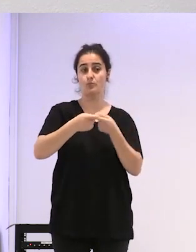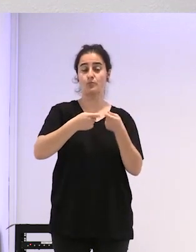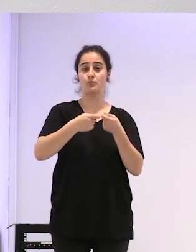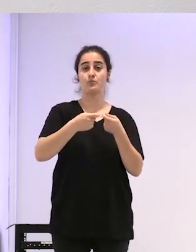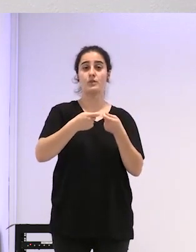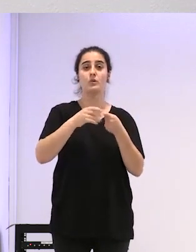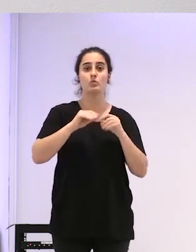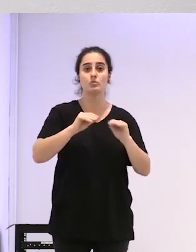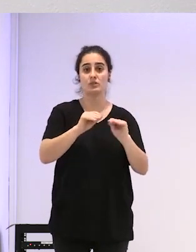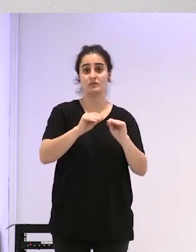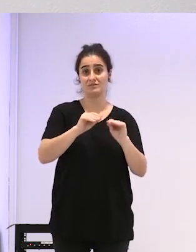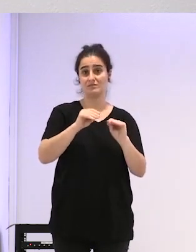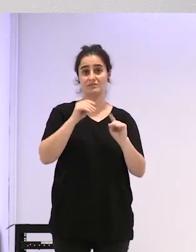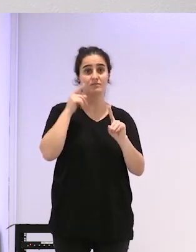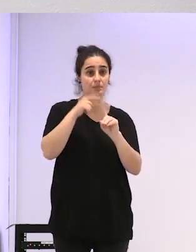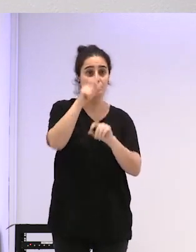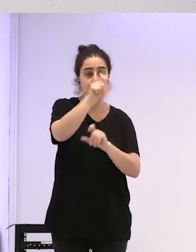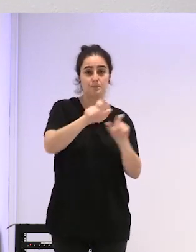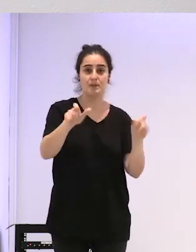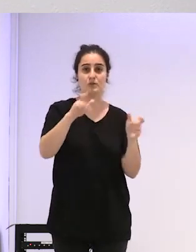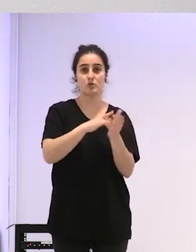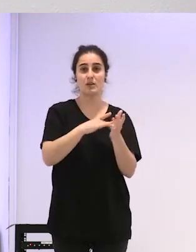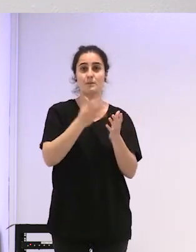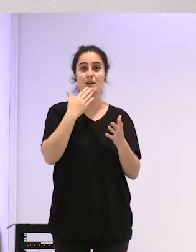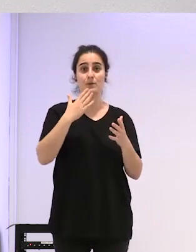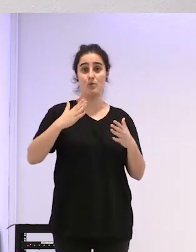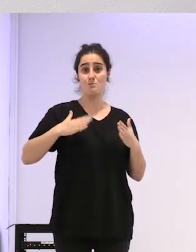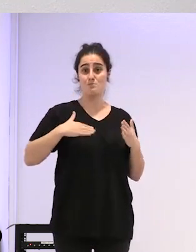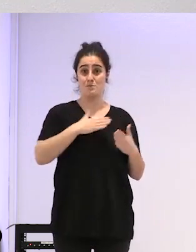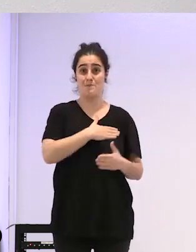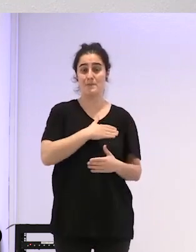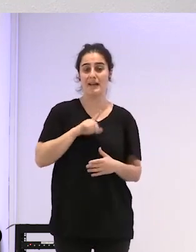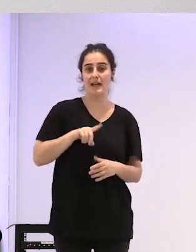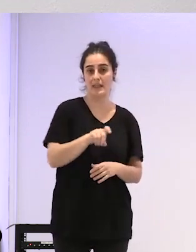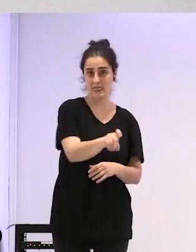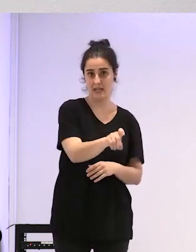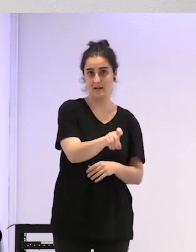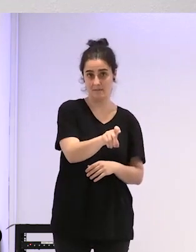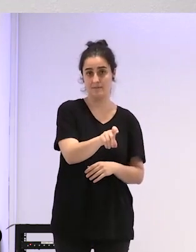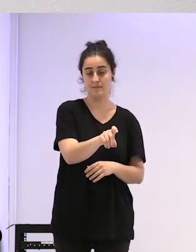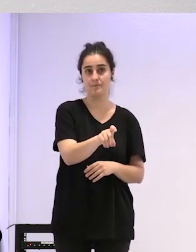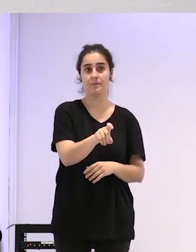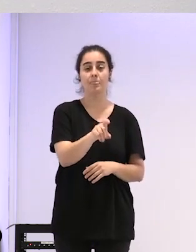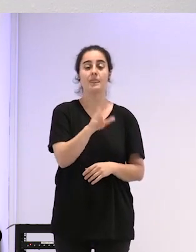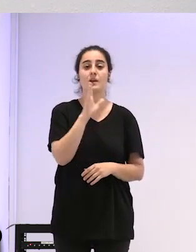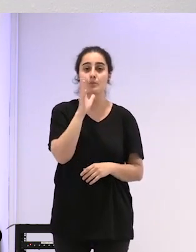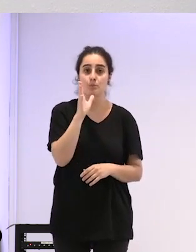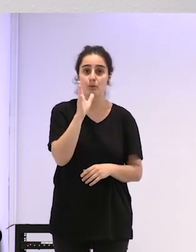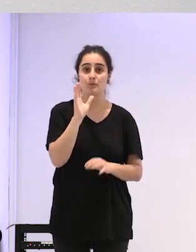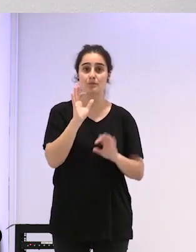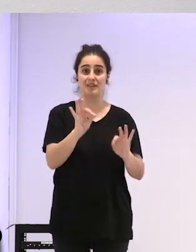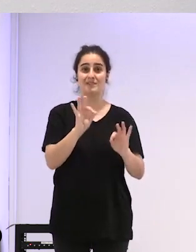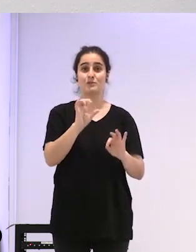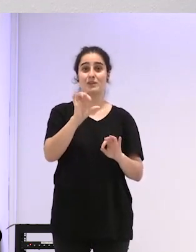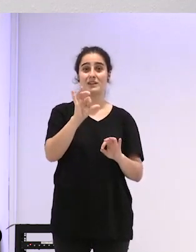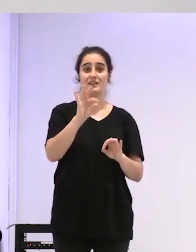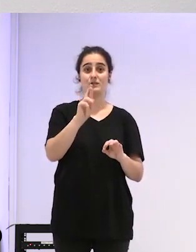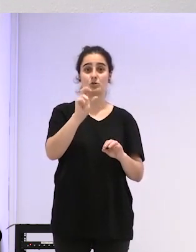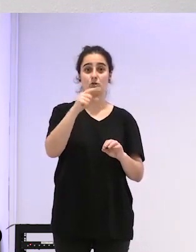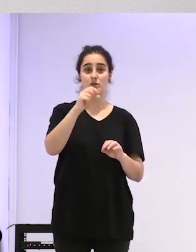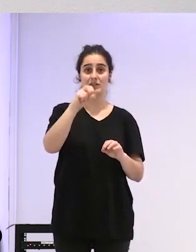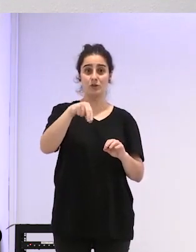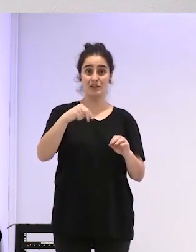se utiliza en personas que tienen cáncer de mama ¿vale? precisamente porque es un estrógeno que no